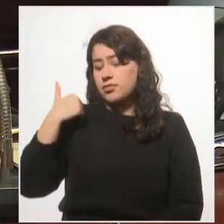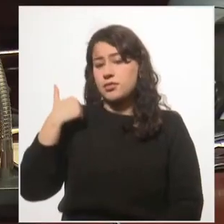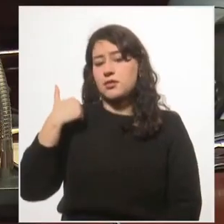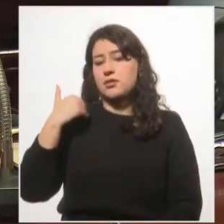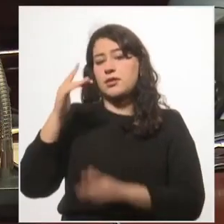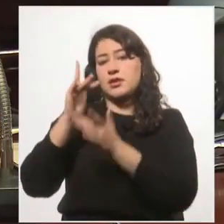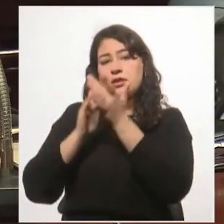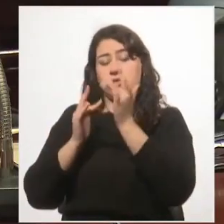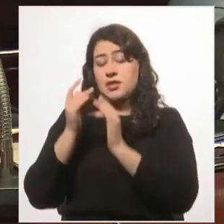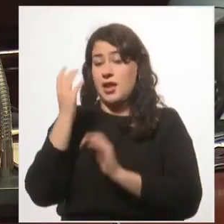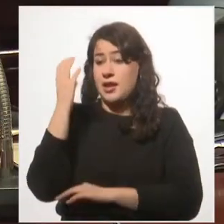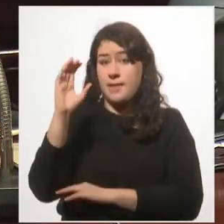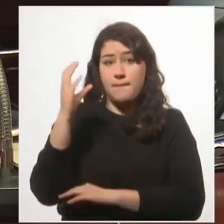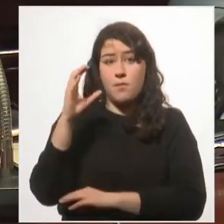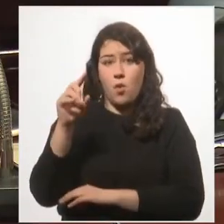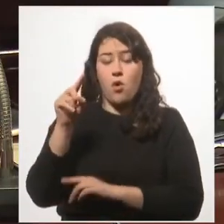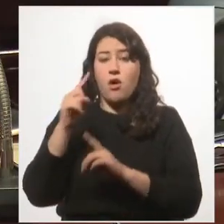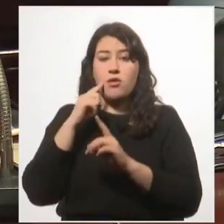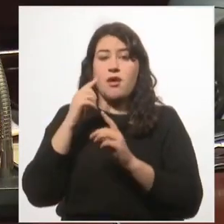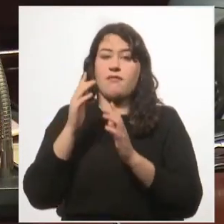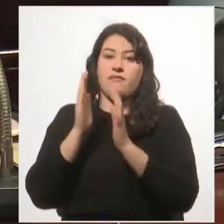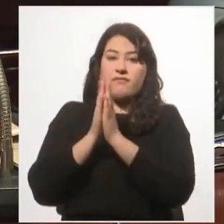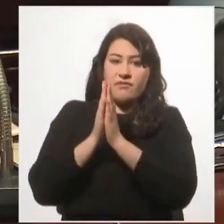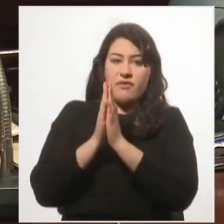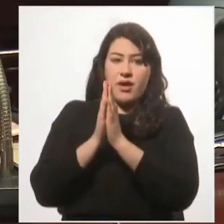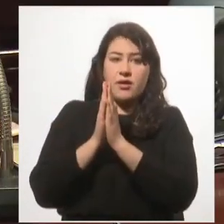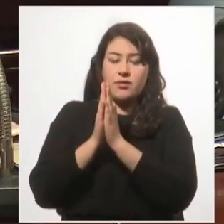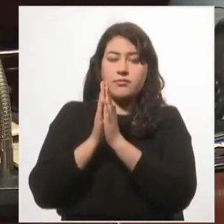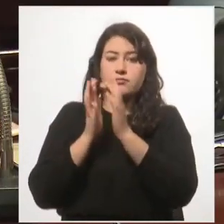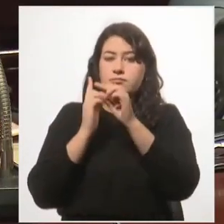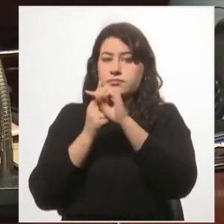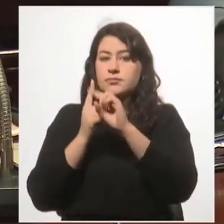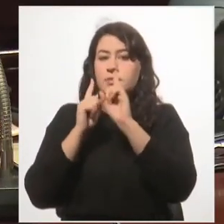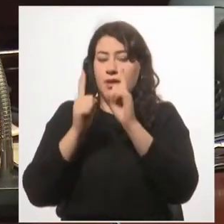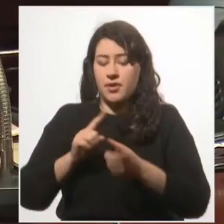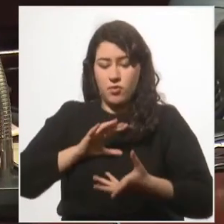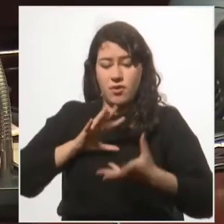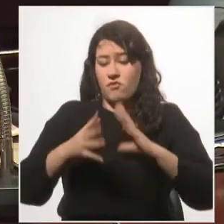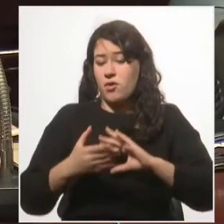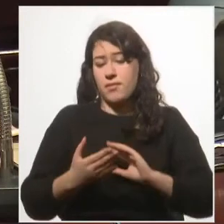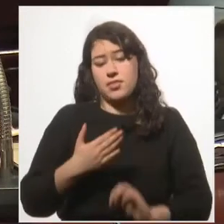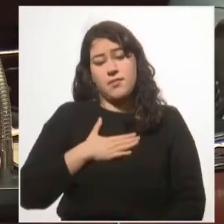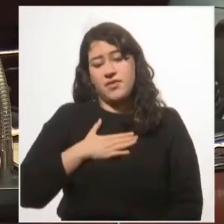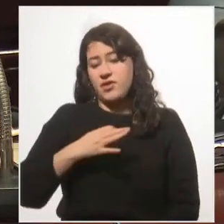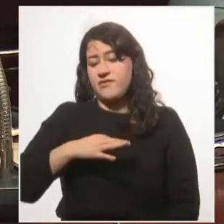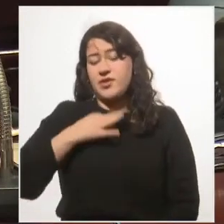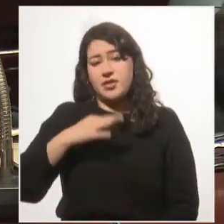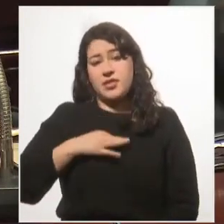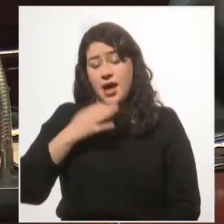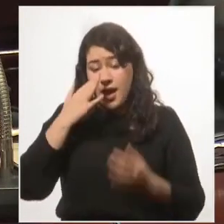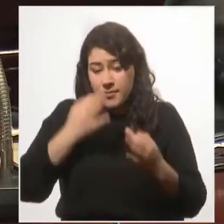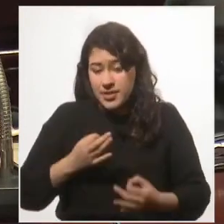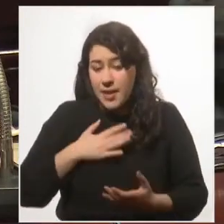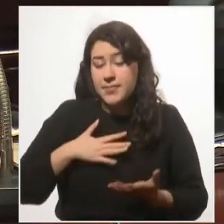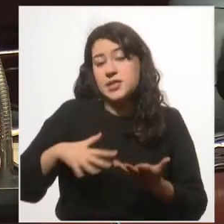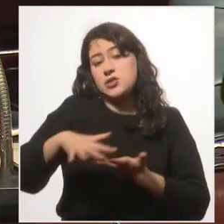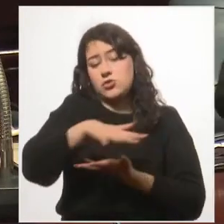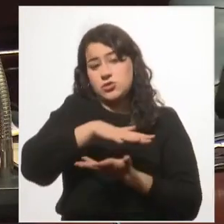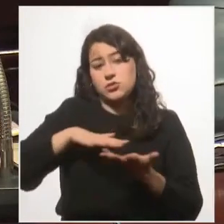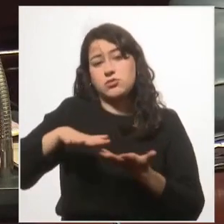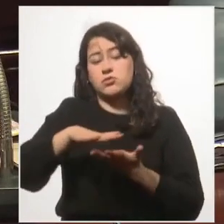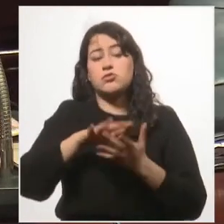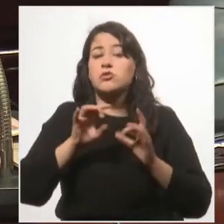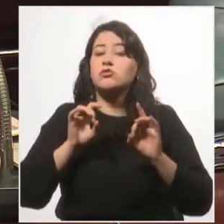cristianismo, además de ser una fe religiosa, se convirtió en una forma de vida que en mi particular circunstancia